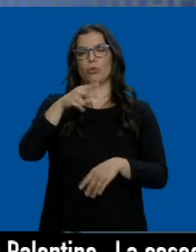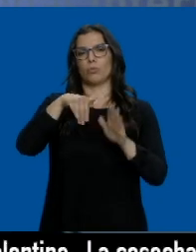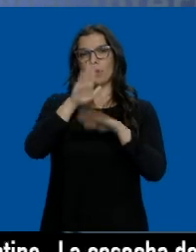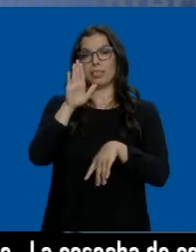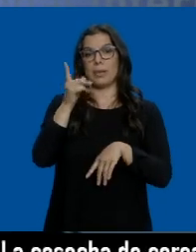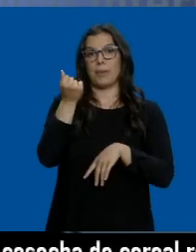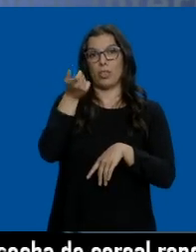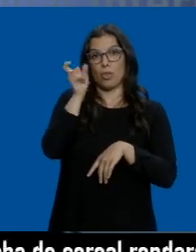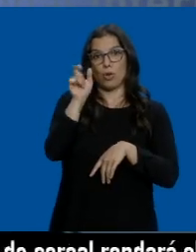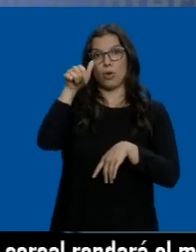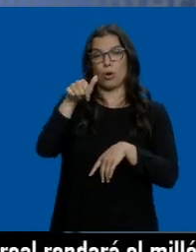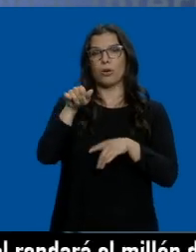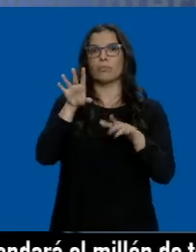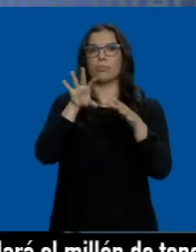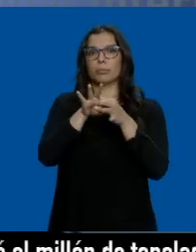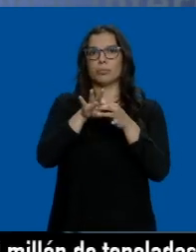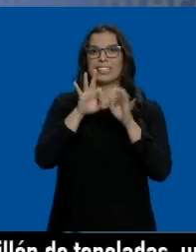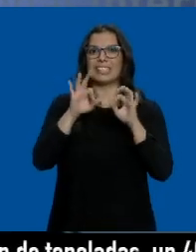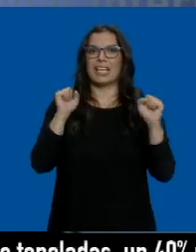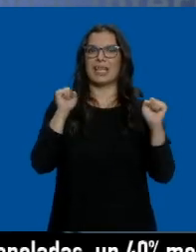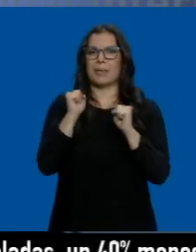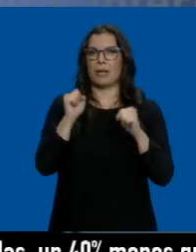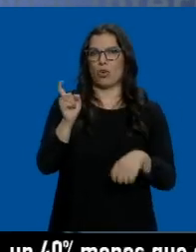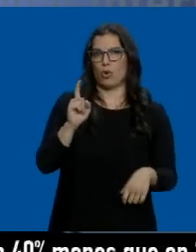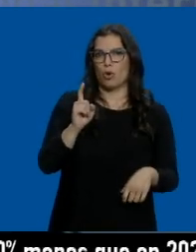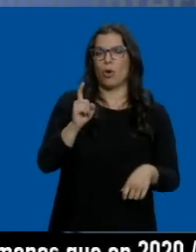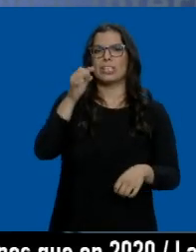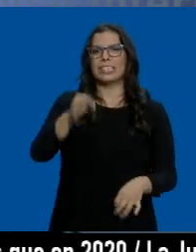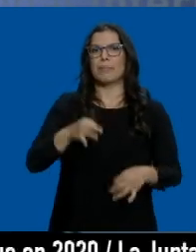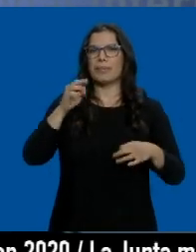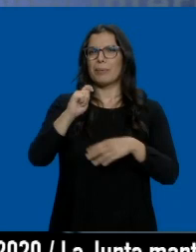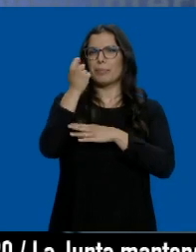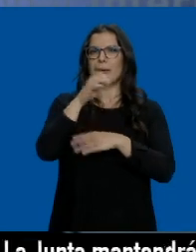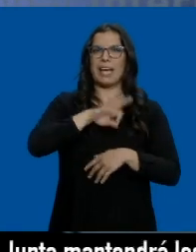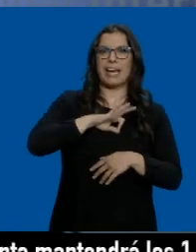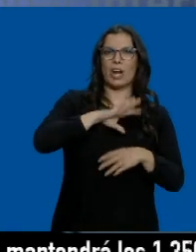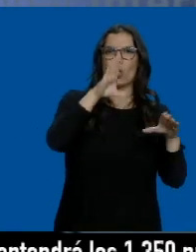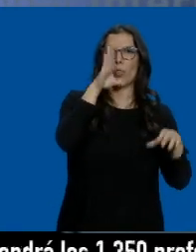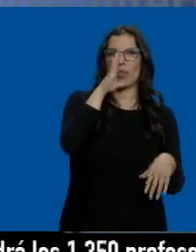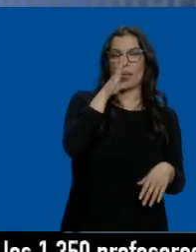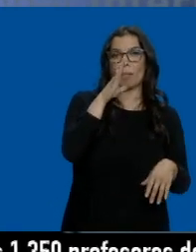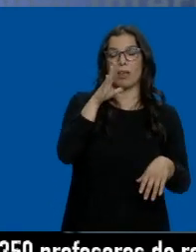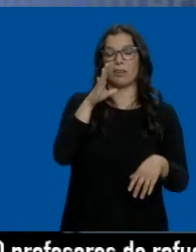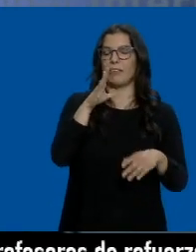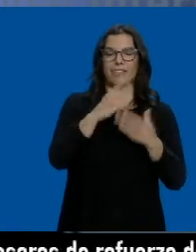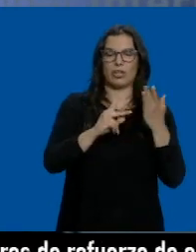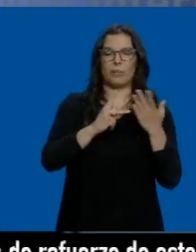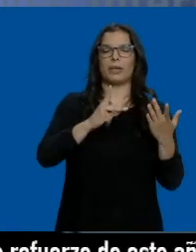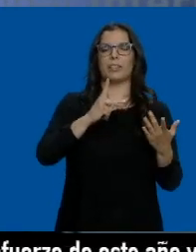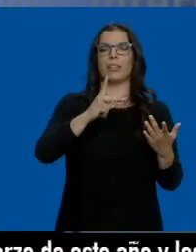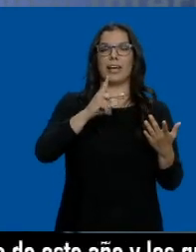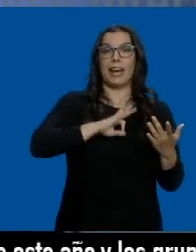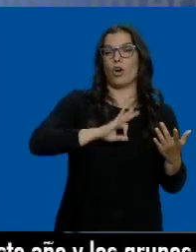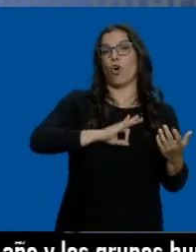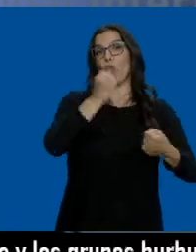una estación que no es el invierno. Siempre se han dado precios récord en enero y diciembre, pero no en junio. Este máximo llega cuando